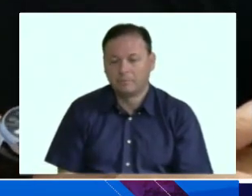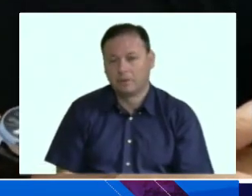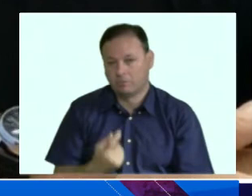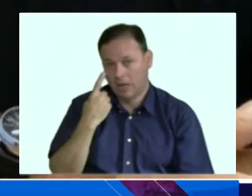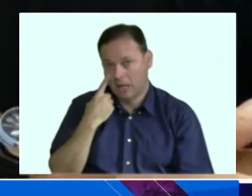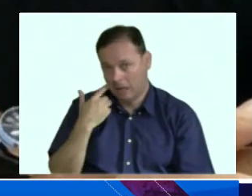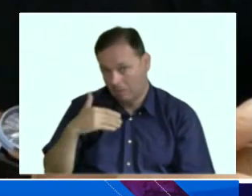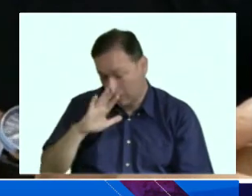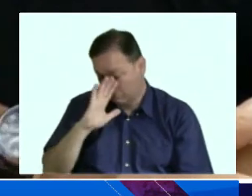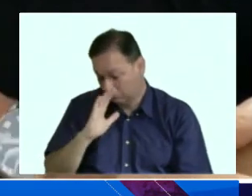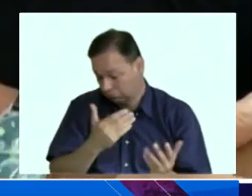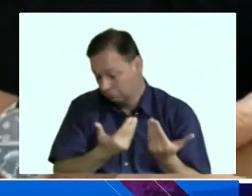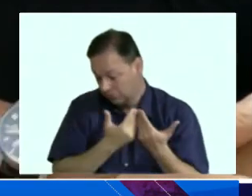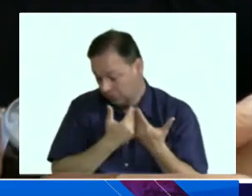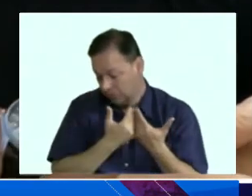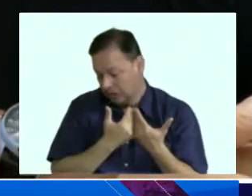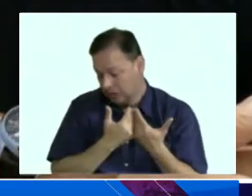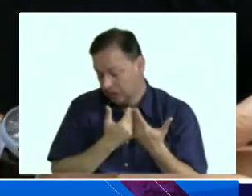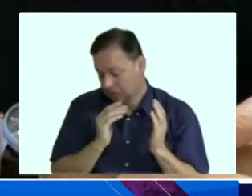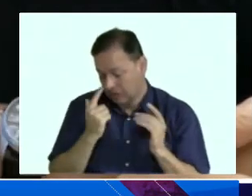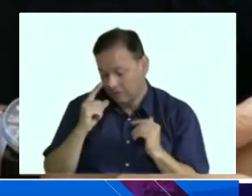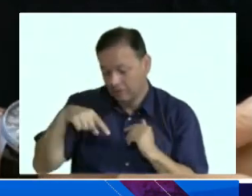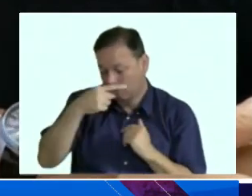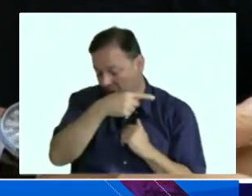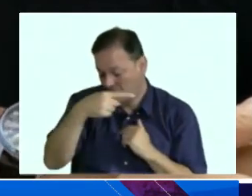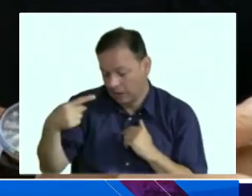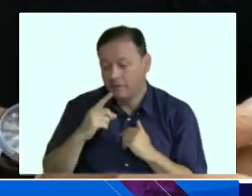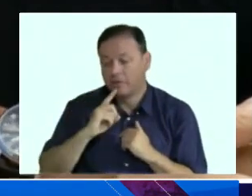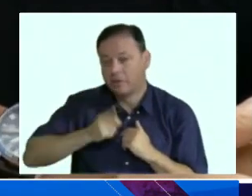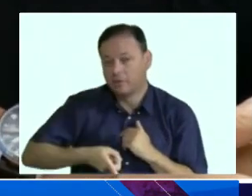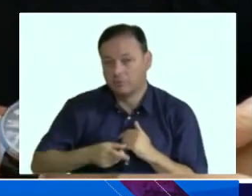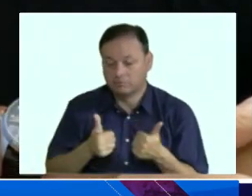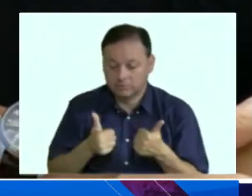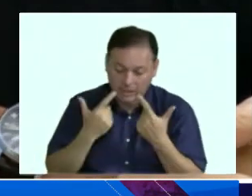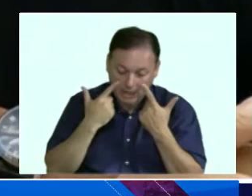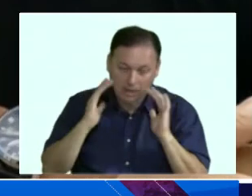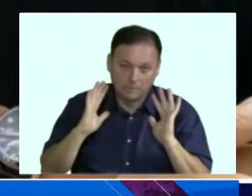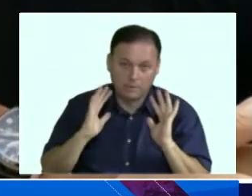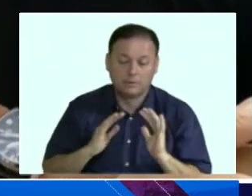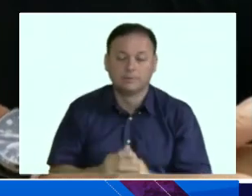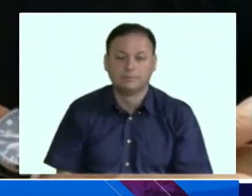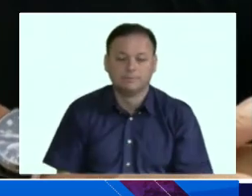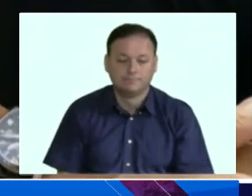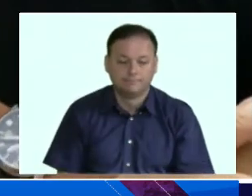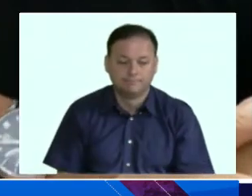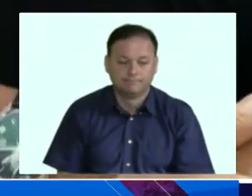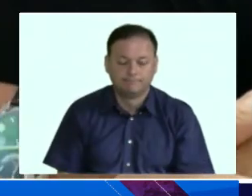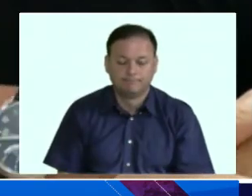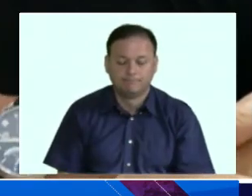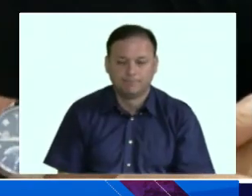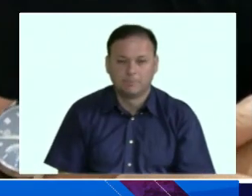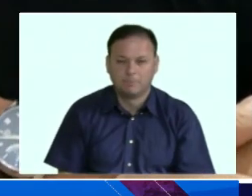evaluar y vamos a tomar la decisión luego de Semana Santa. Después de Semana Santa. Y ahí vamos a ver qué jugamos. Pero más cerca está la